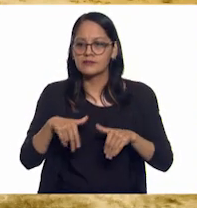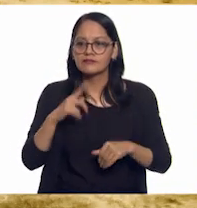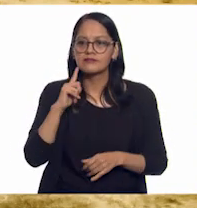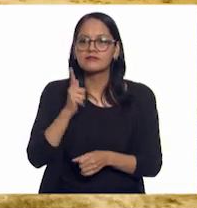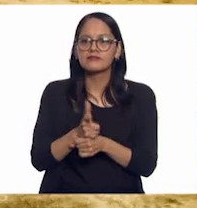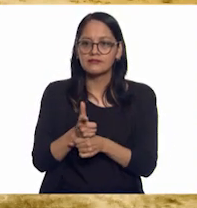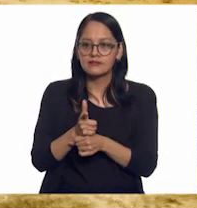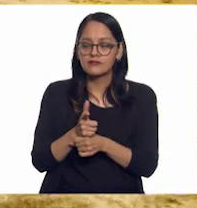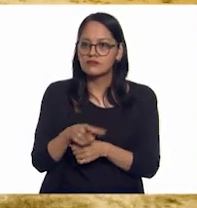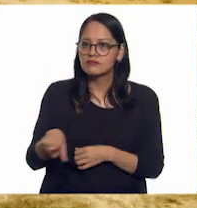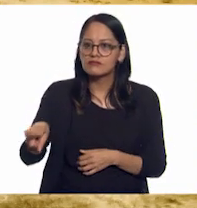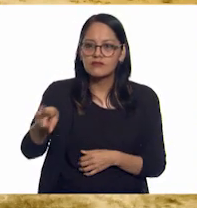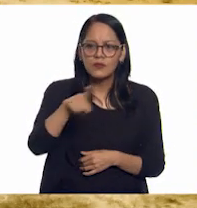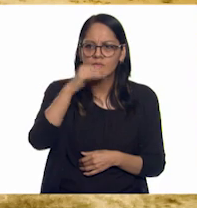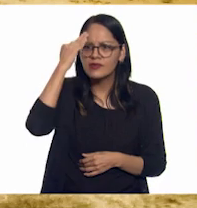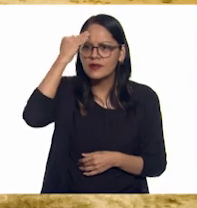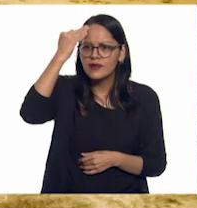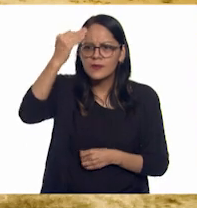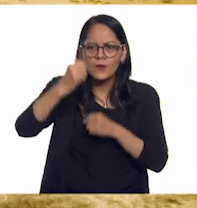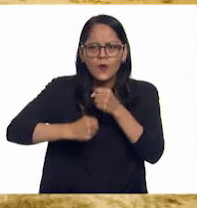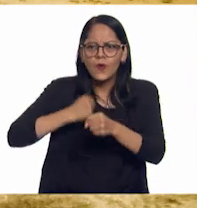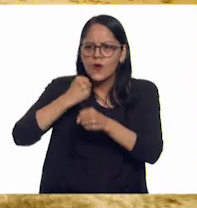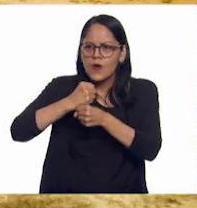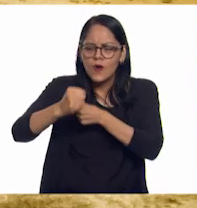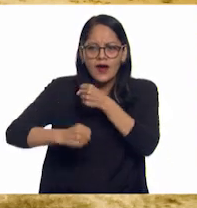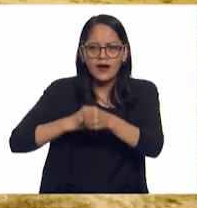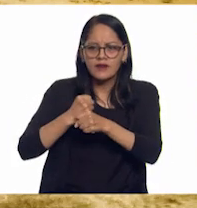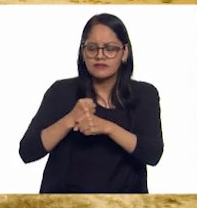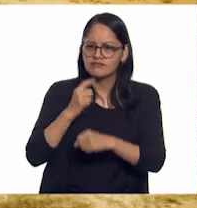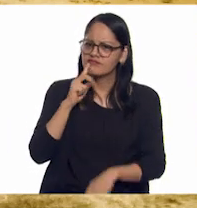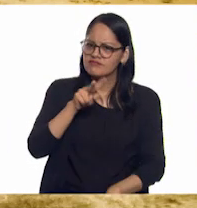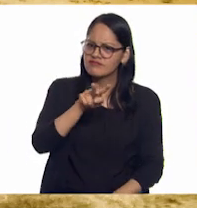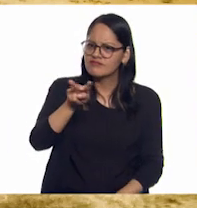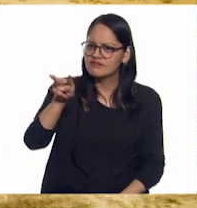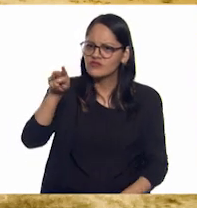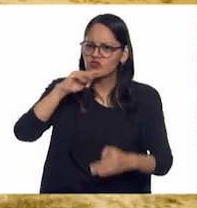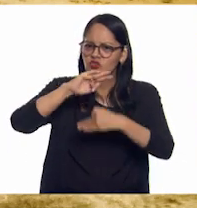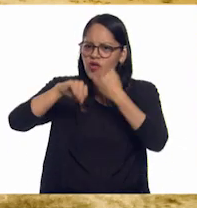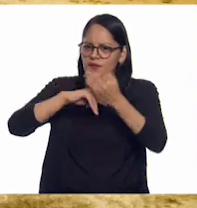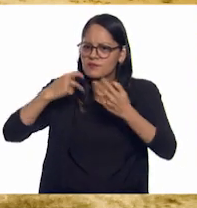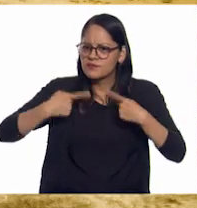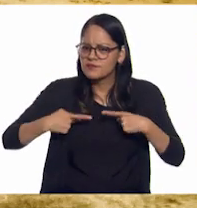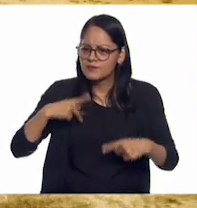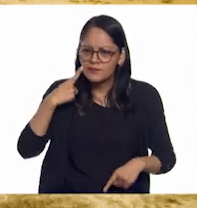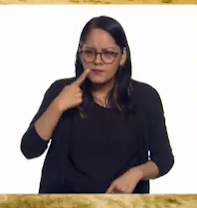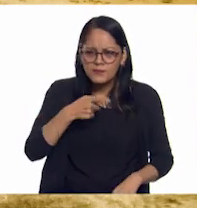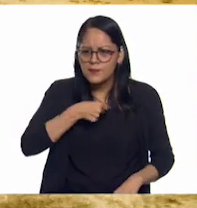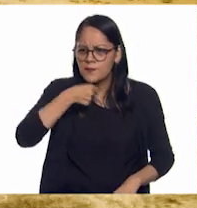que había pasado el tiempo. Al mirar que todos estaban más viejos,